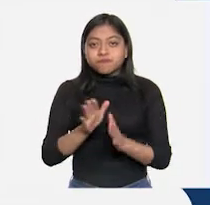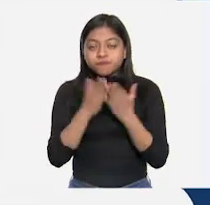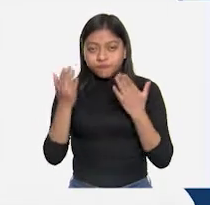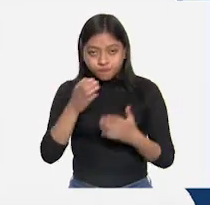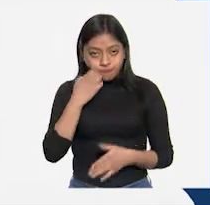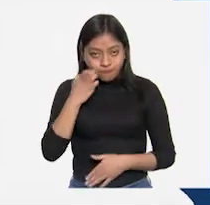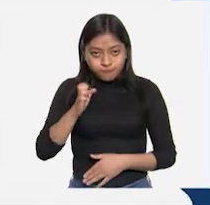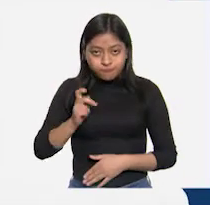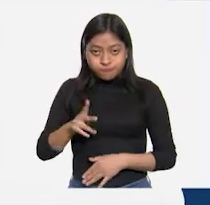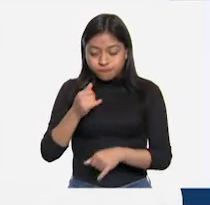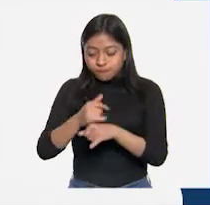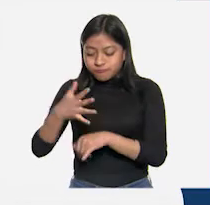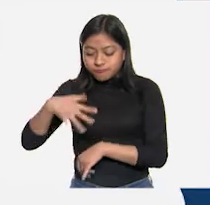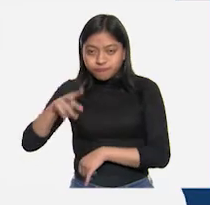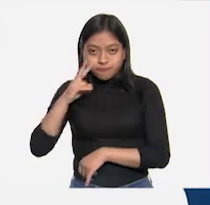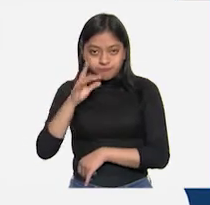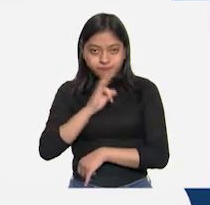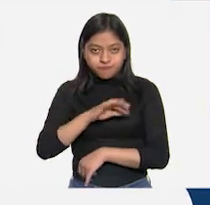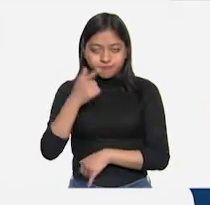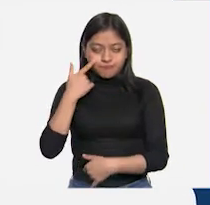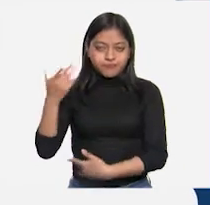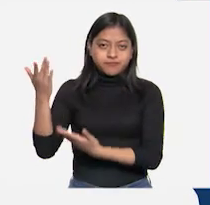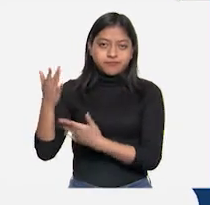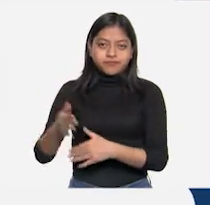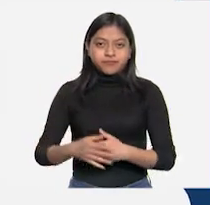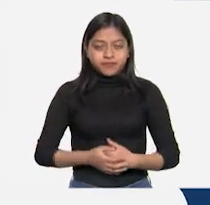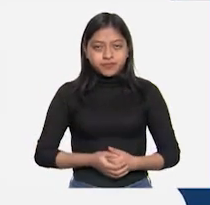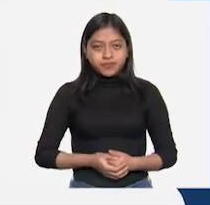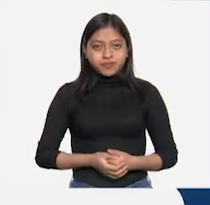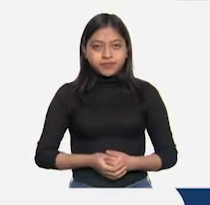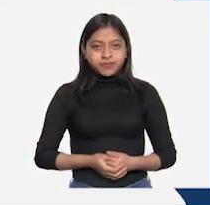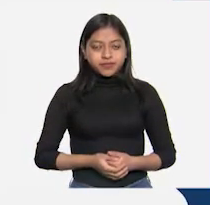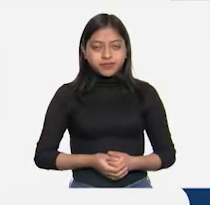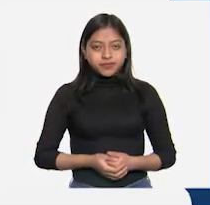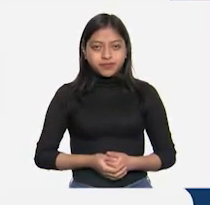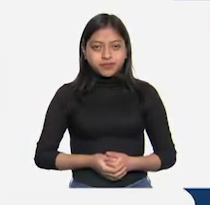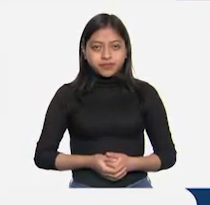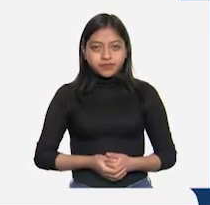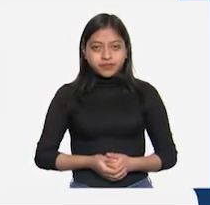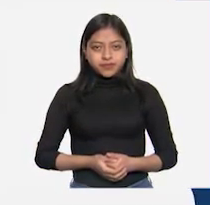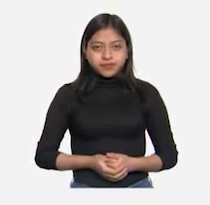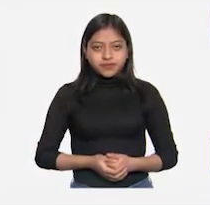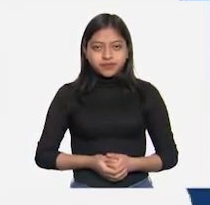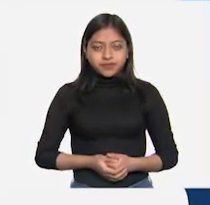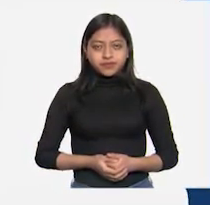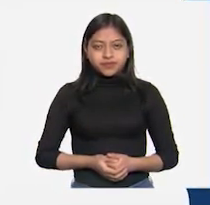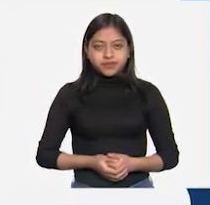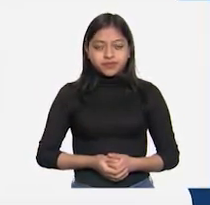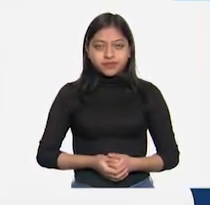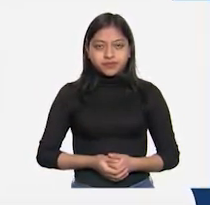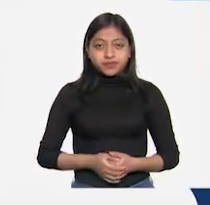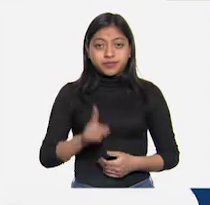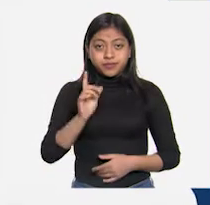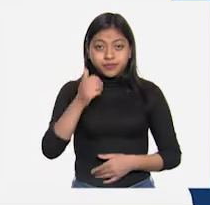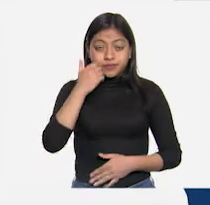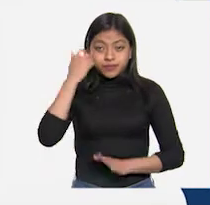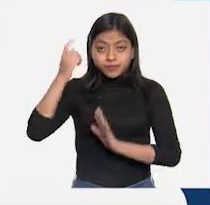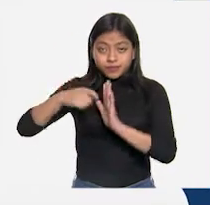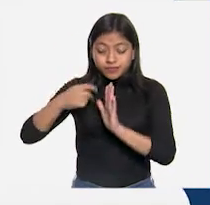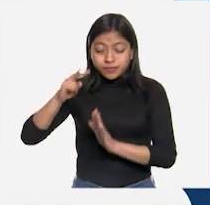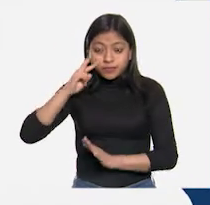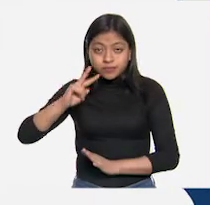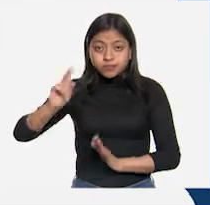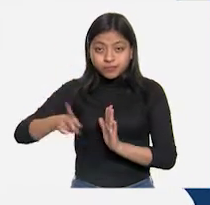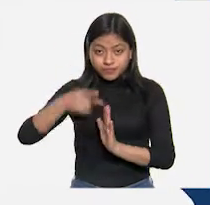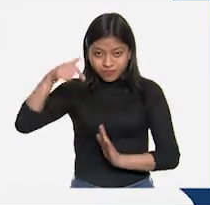libros de texto en la página conaliteg.cep.gob.mx. Si quieres volver a ver los